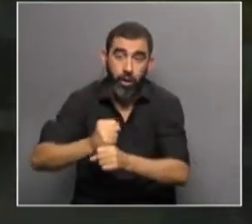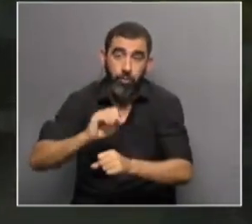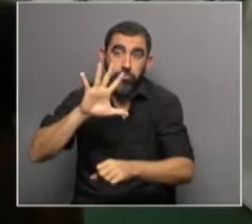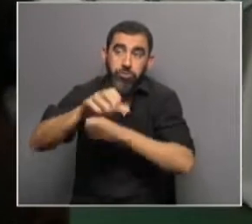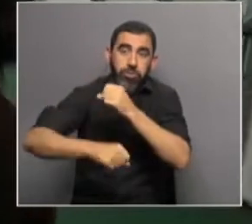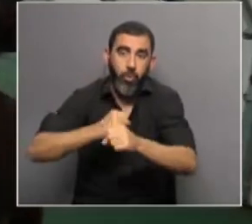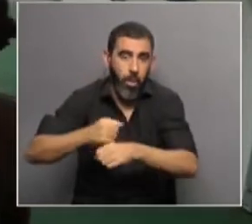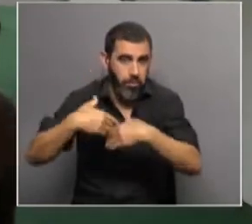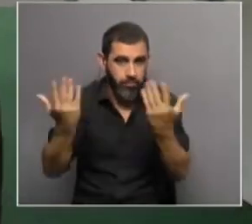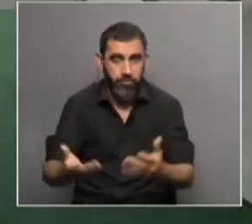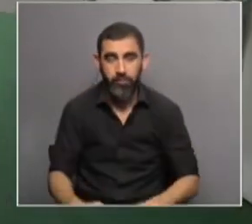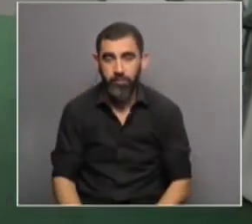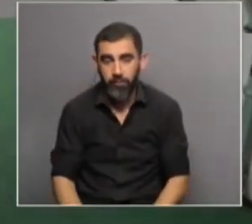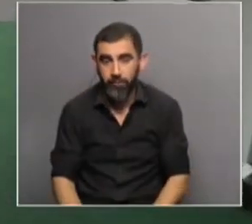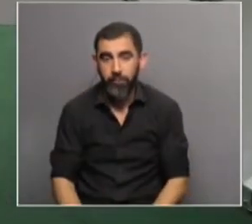cinco años.